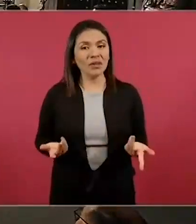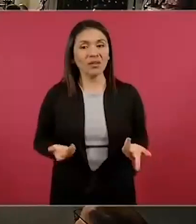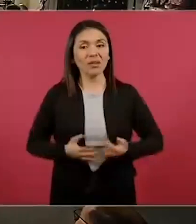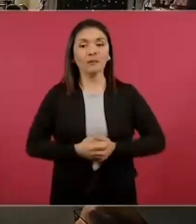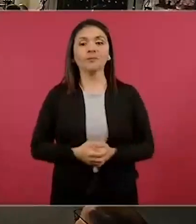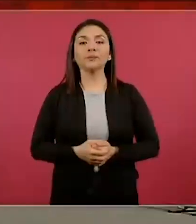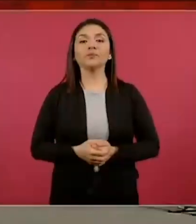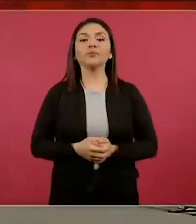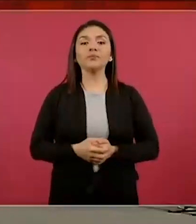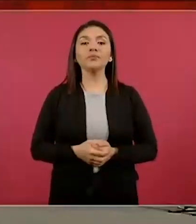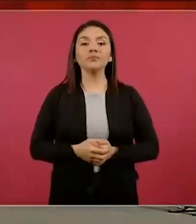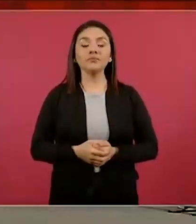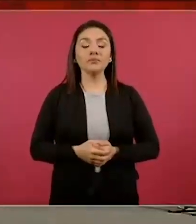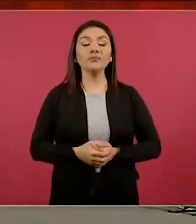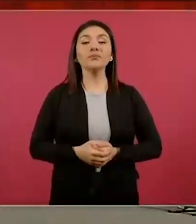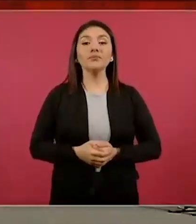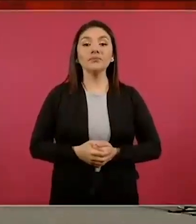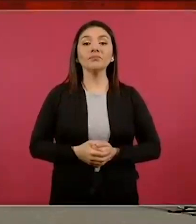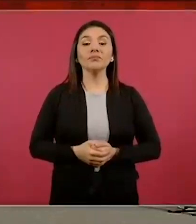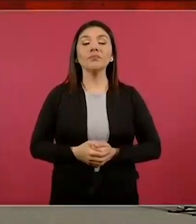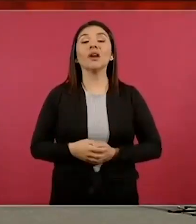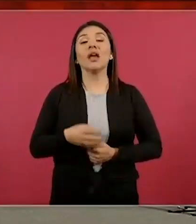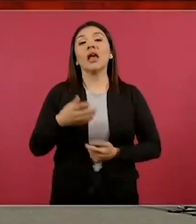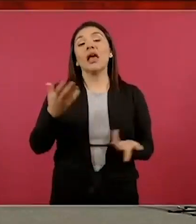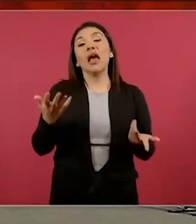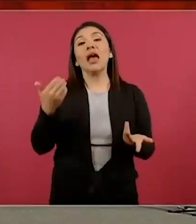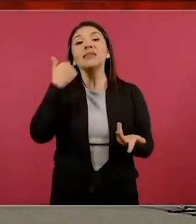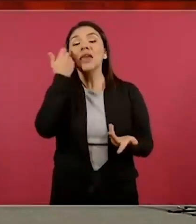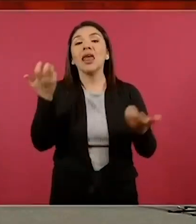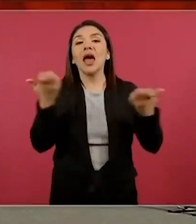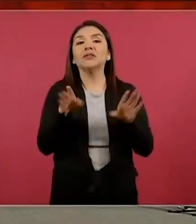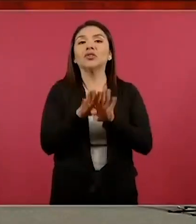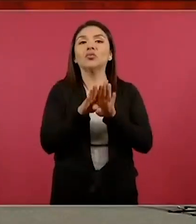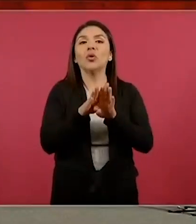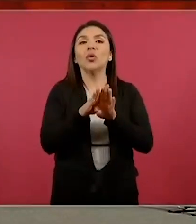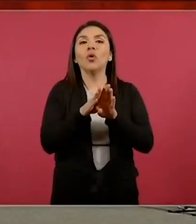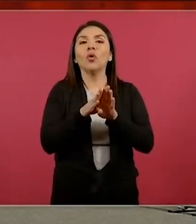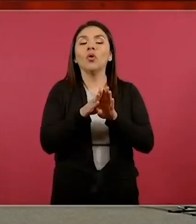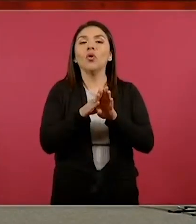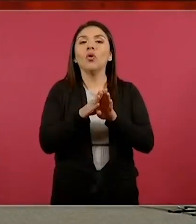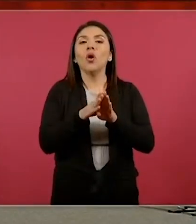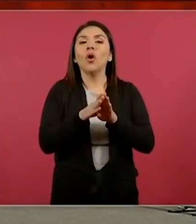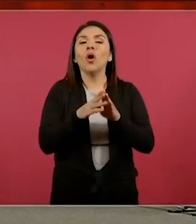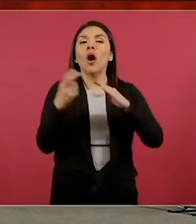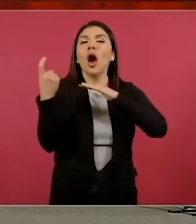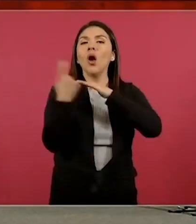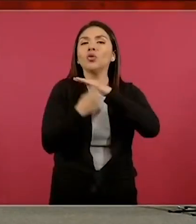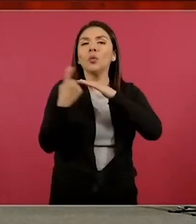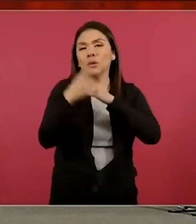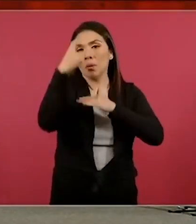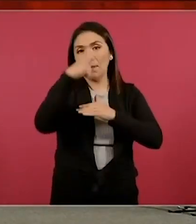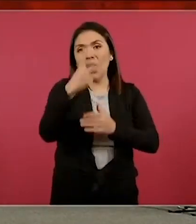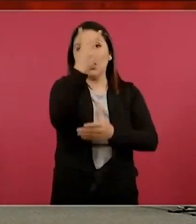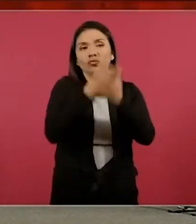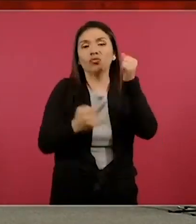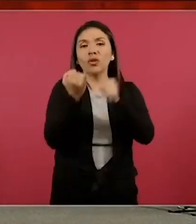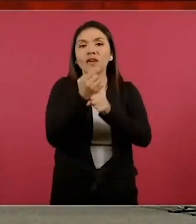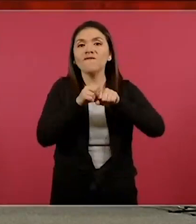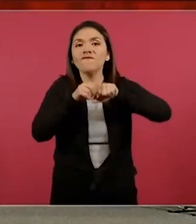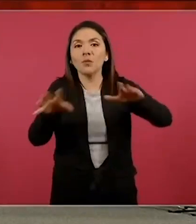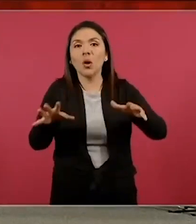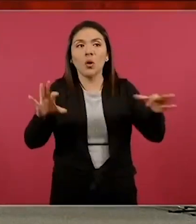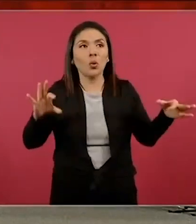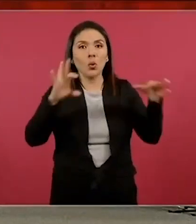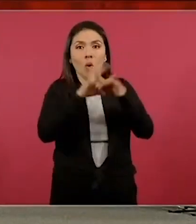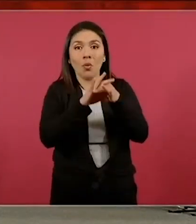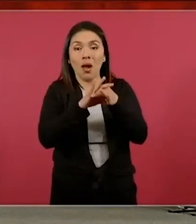Se estaba haciendo una sincronización ya de los datos. Entonces fue una ventana en la que los datos ya se estaban